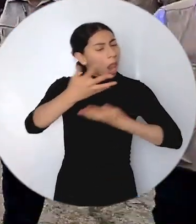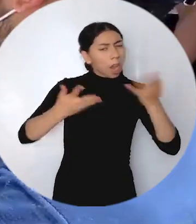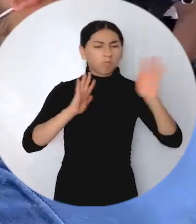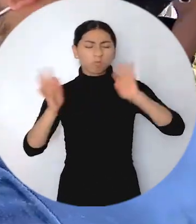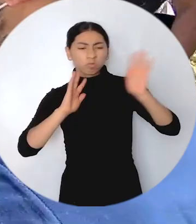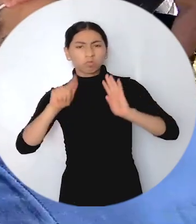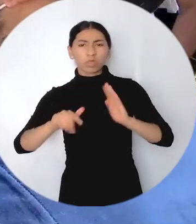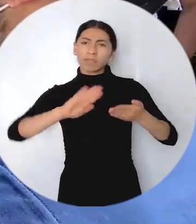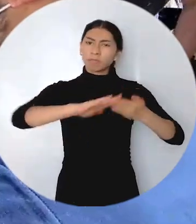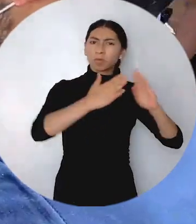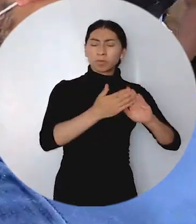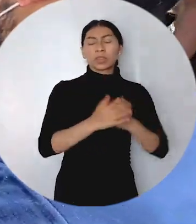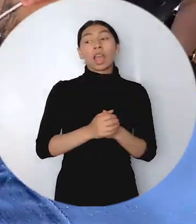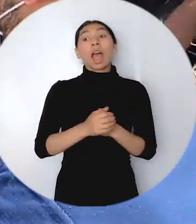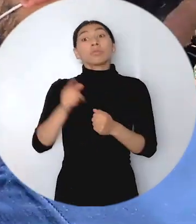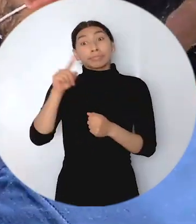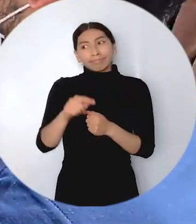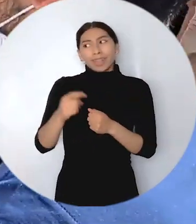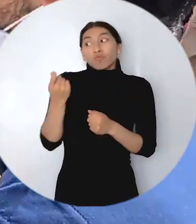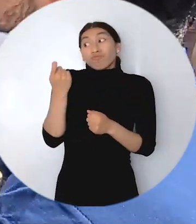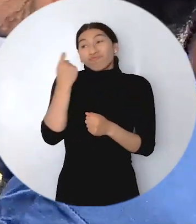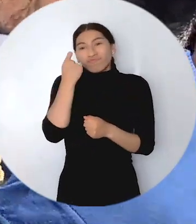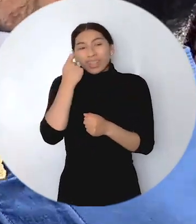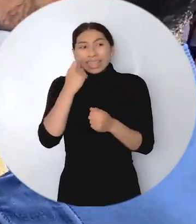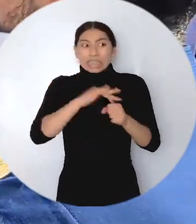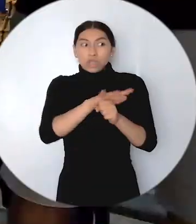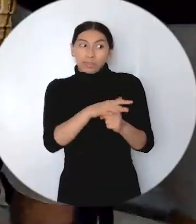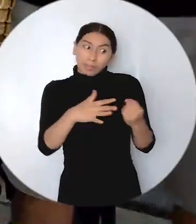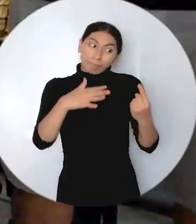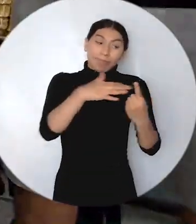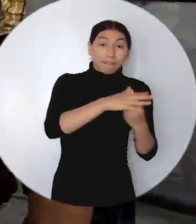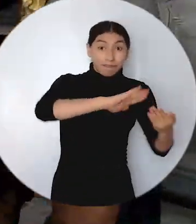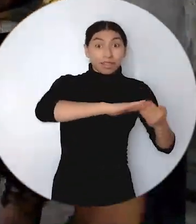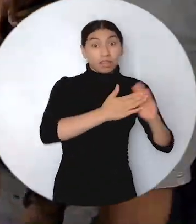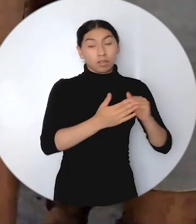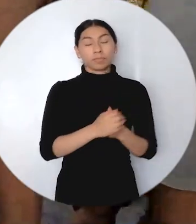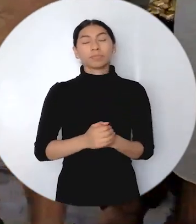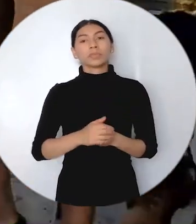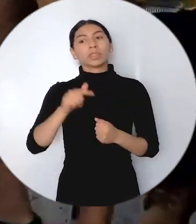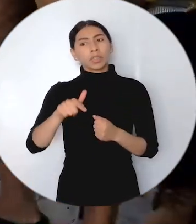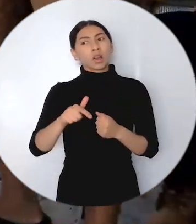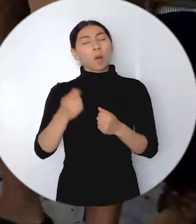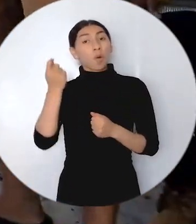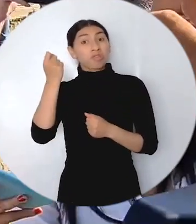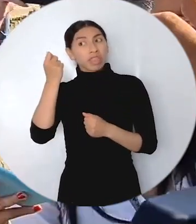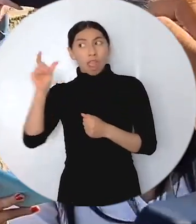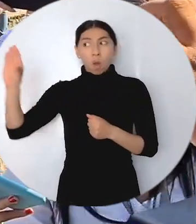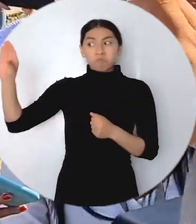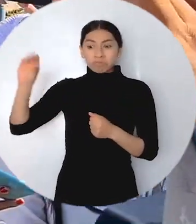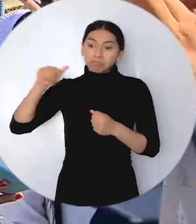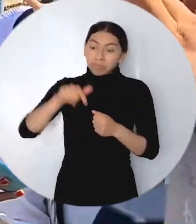colectiva de esta comunidad ante los hechos de violencia registrados recientemente en este territorio. Tenemos inversiones grandes en el